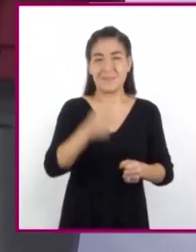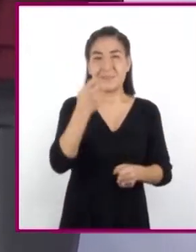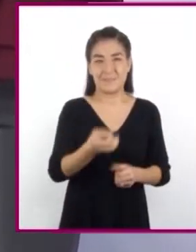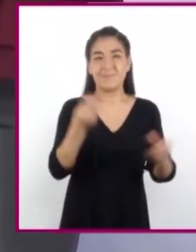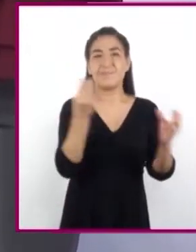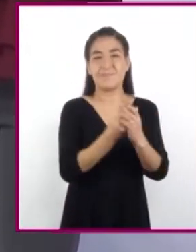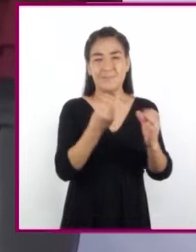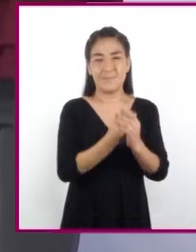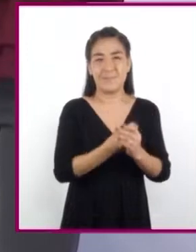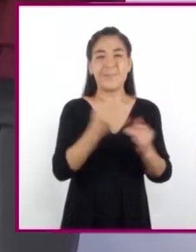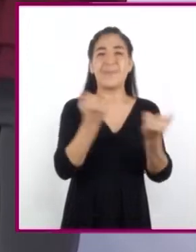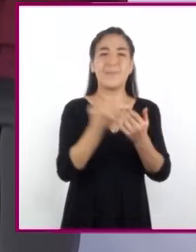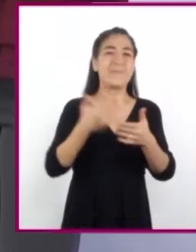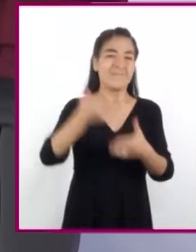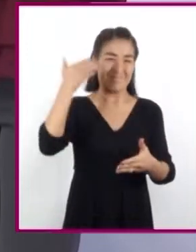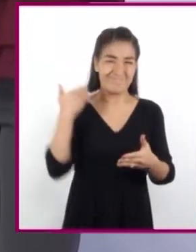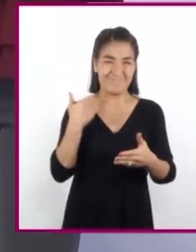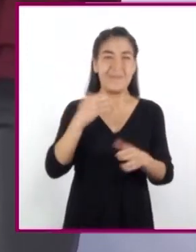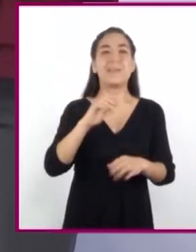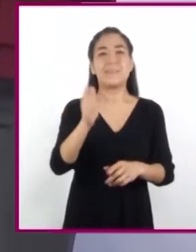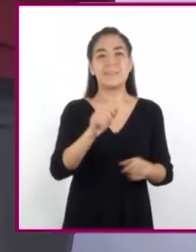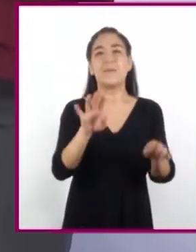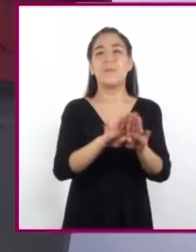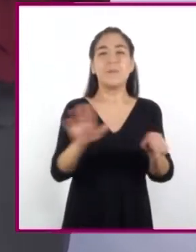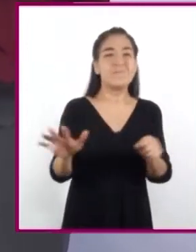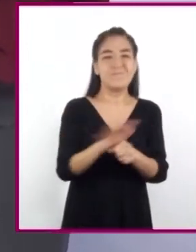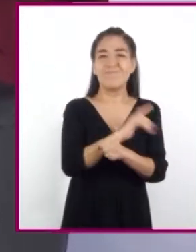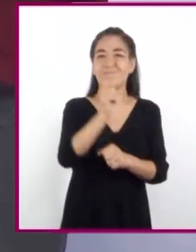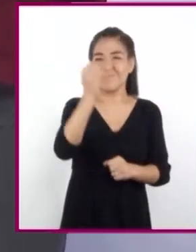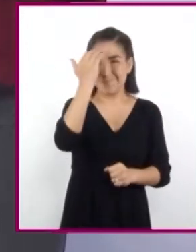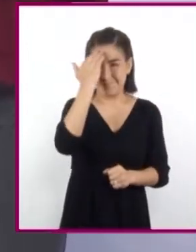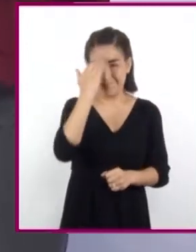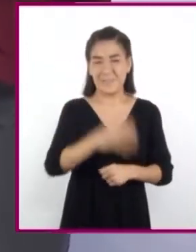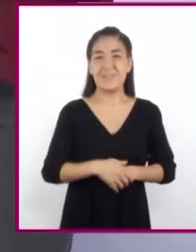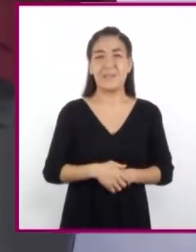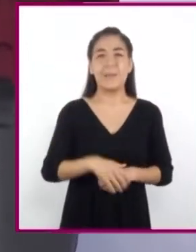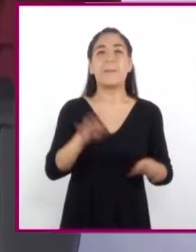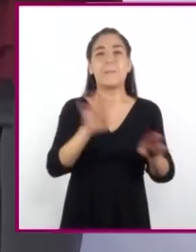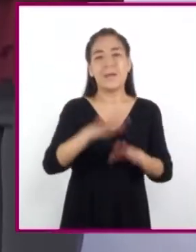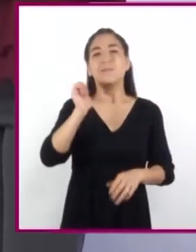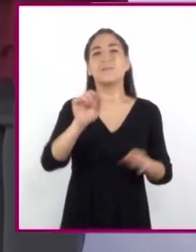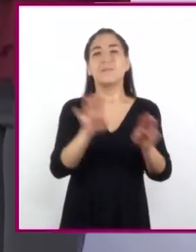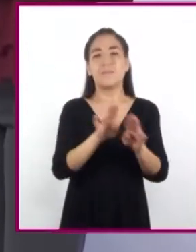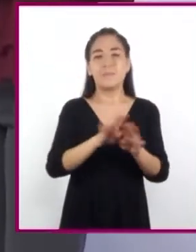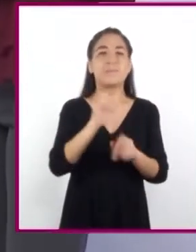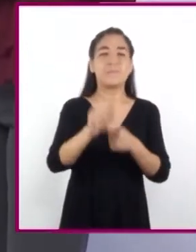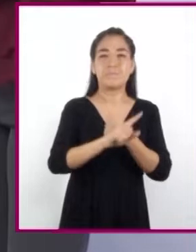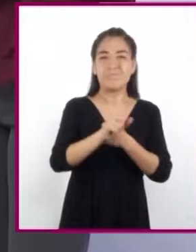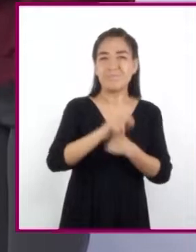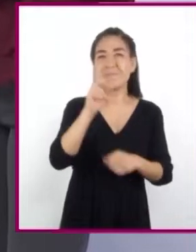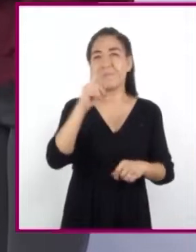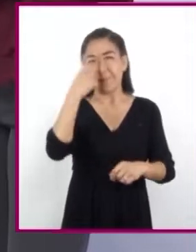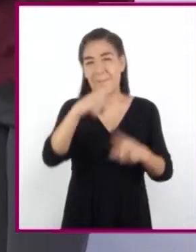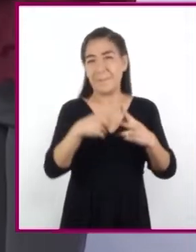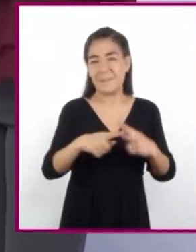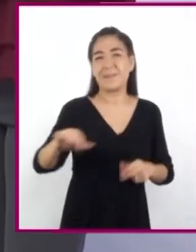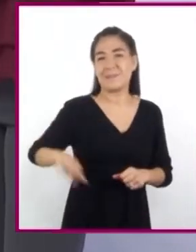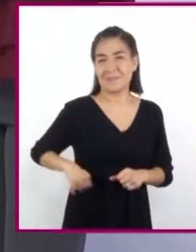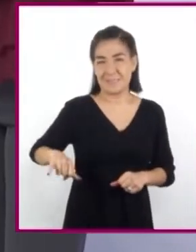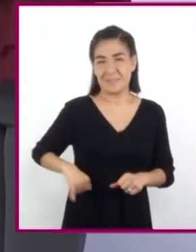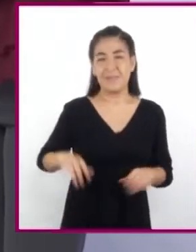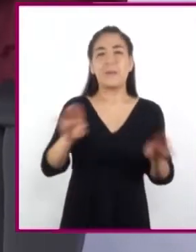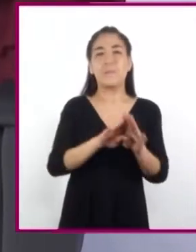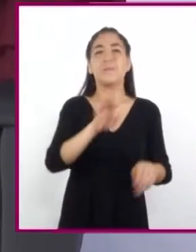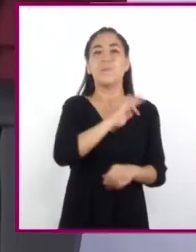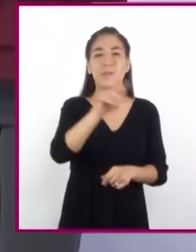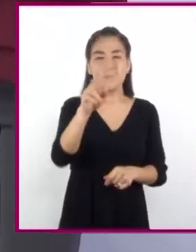esta sesión, al igual que las anteriores, estará llena de conocimientos y situaciones que consideramos interesantes y que esperamos les ayuden a